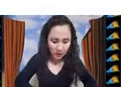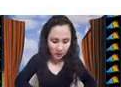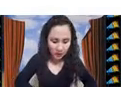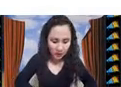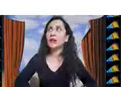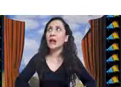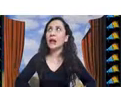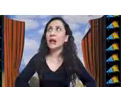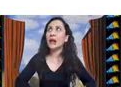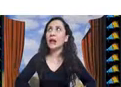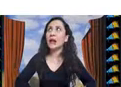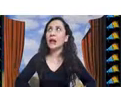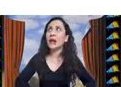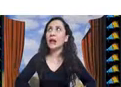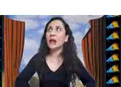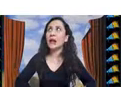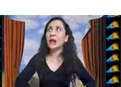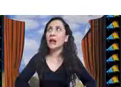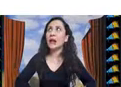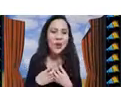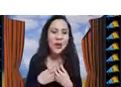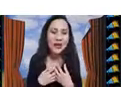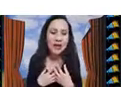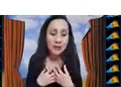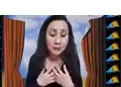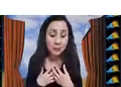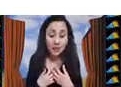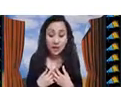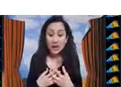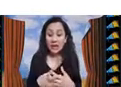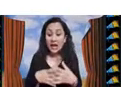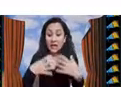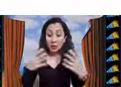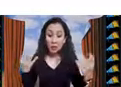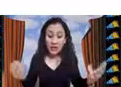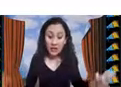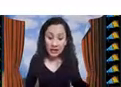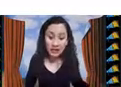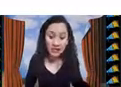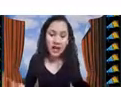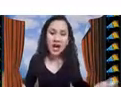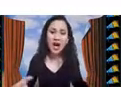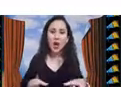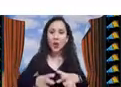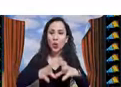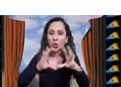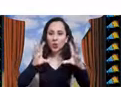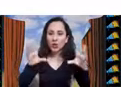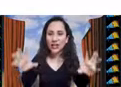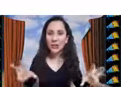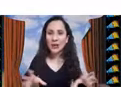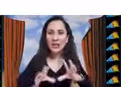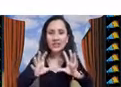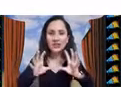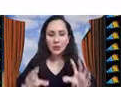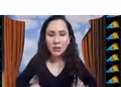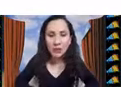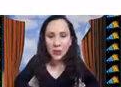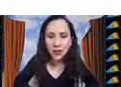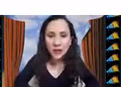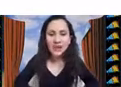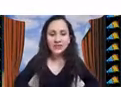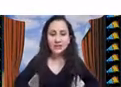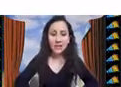por ejemplo, simular cómo la naturaleza o conjuntos de animales